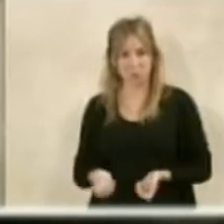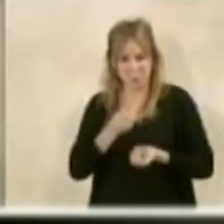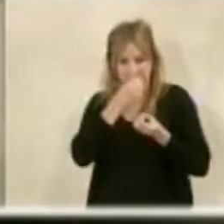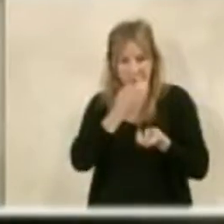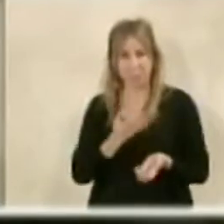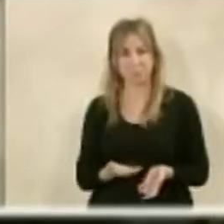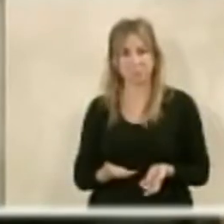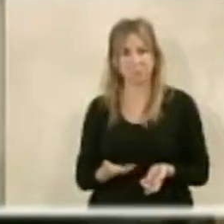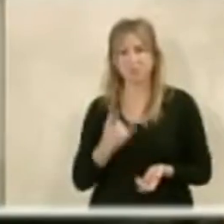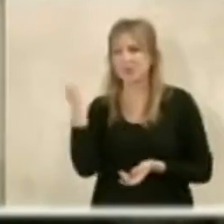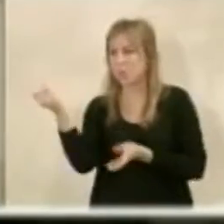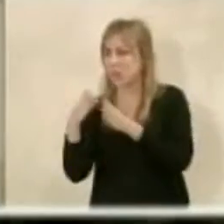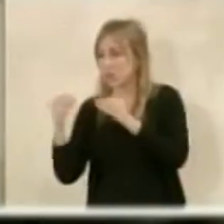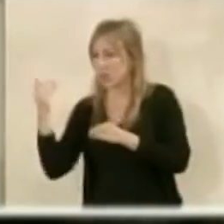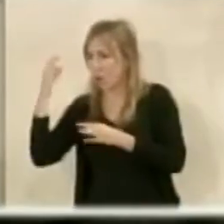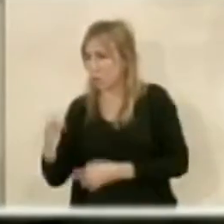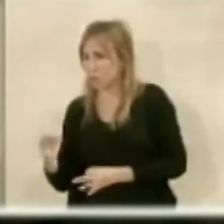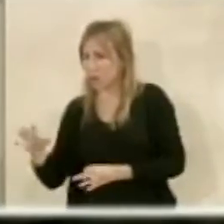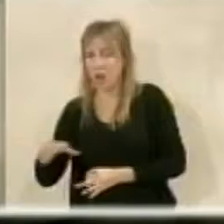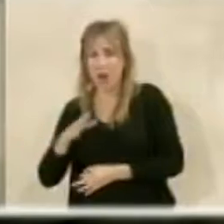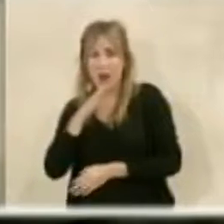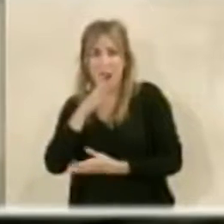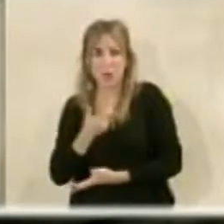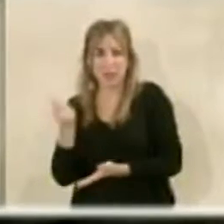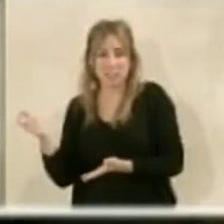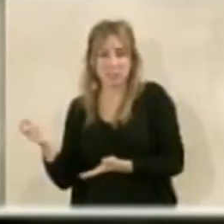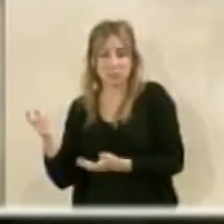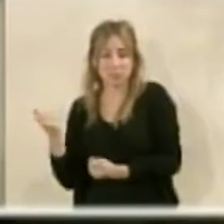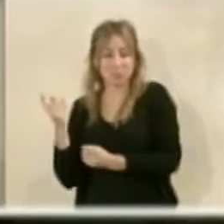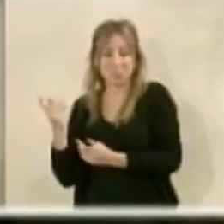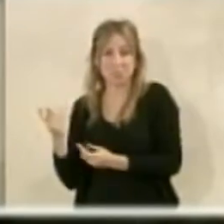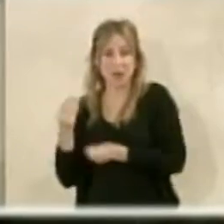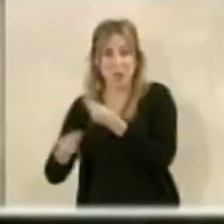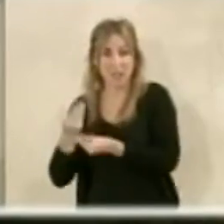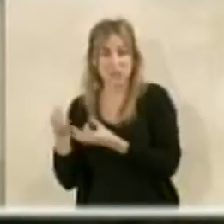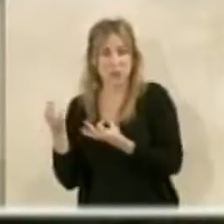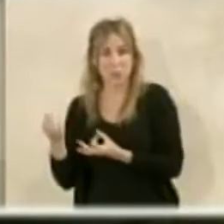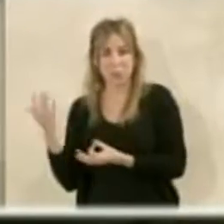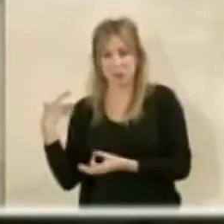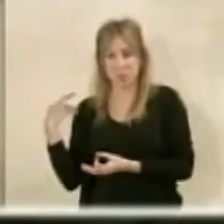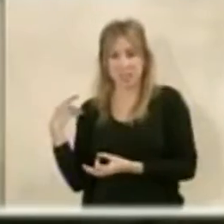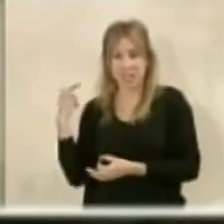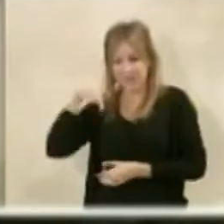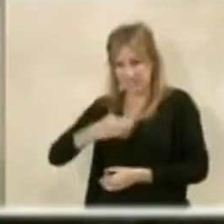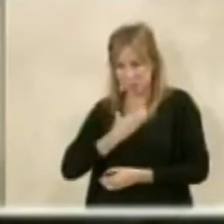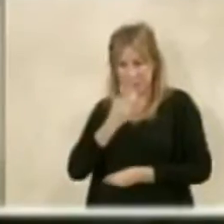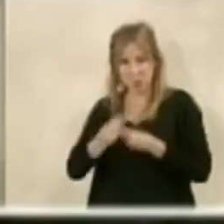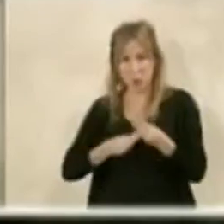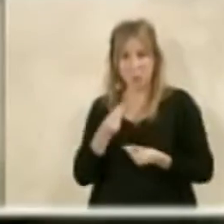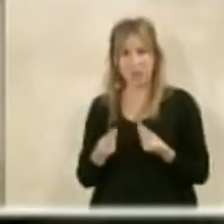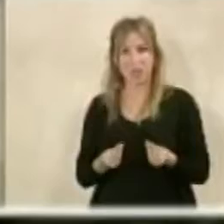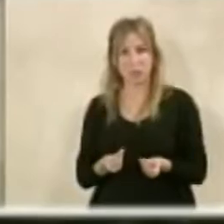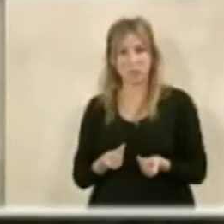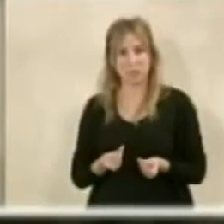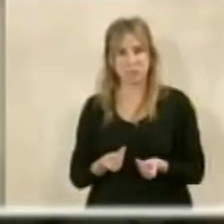bien, usted dice que esto la Junta se lo ha encontrado ahora bien, pero el pegó del 98 tampoco lo contemplaba y lo hizo este ayuntamiento. Por